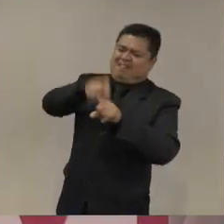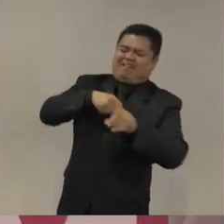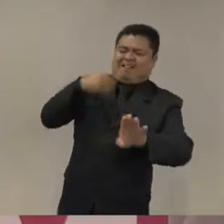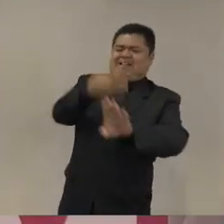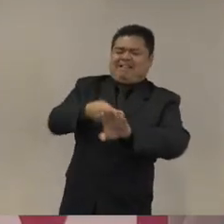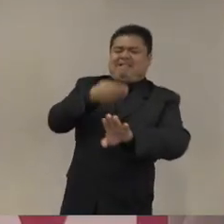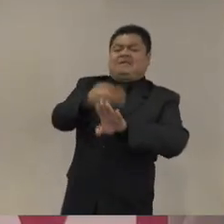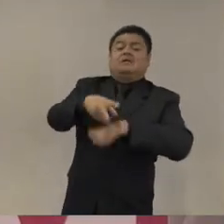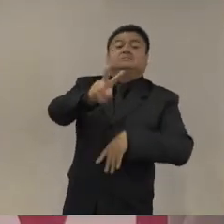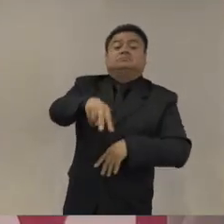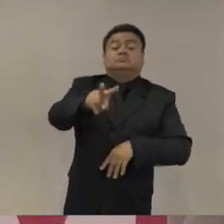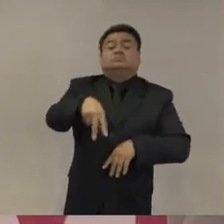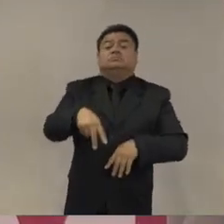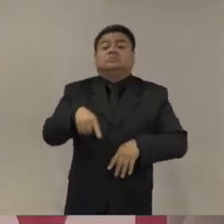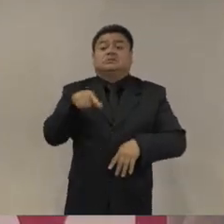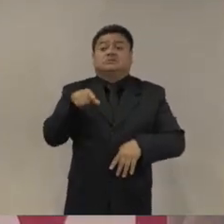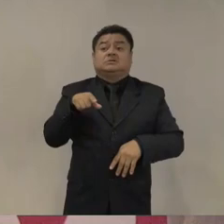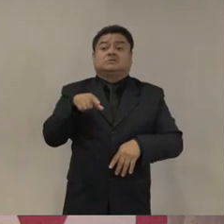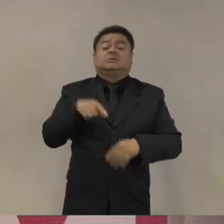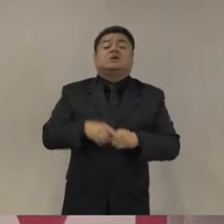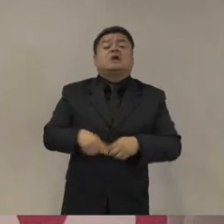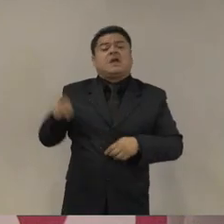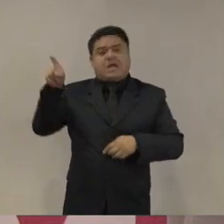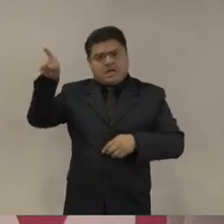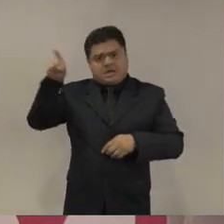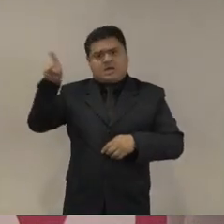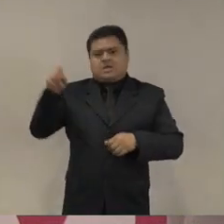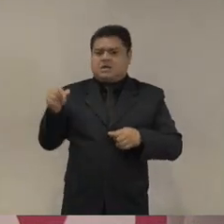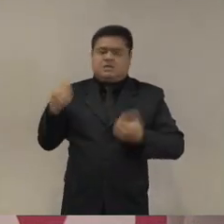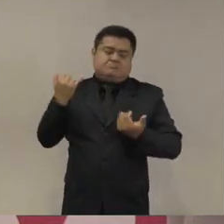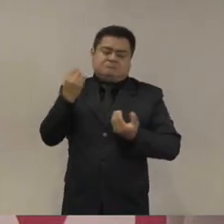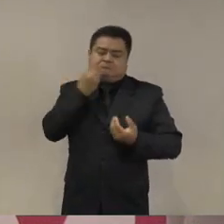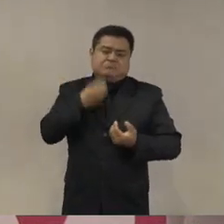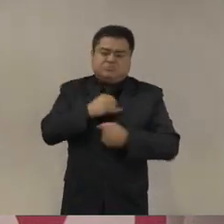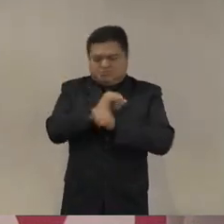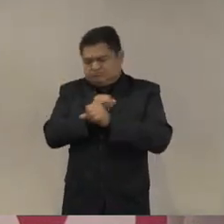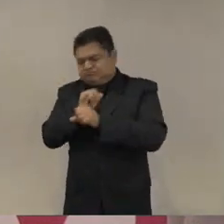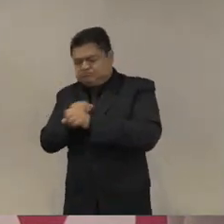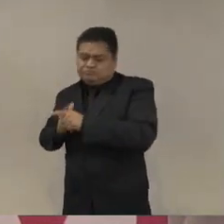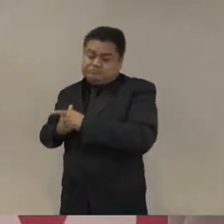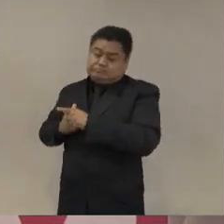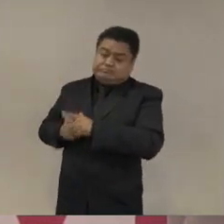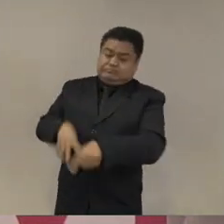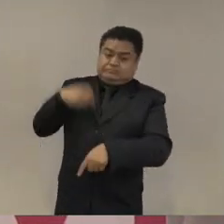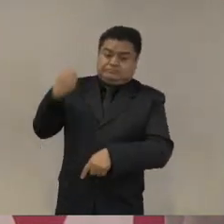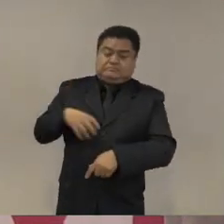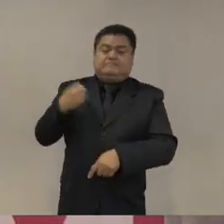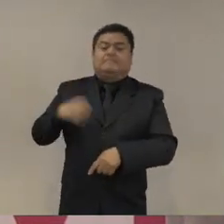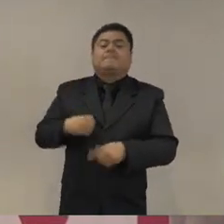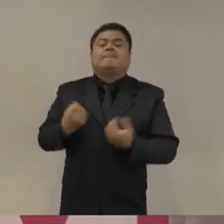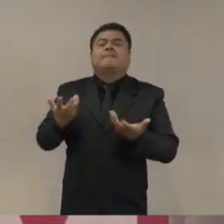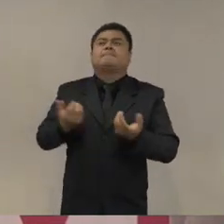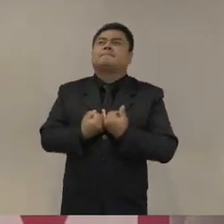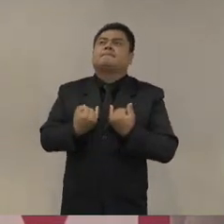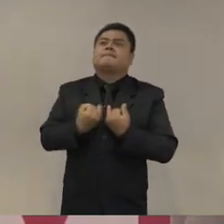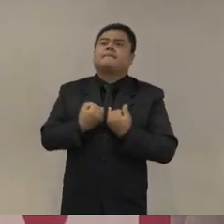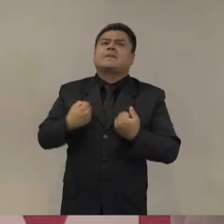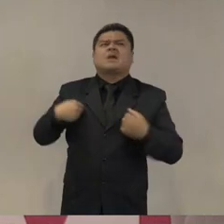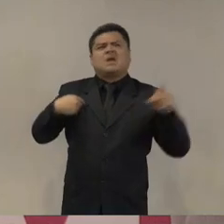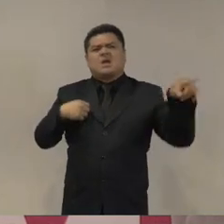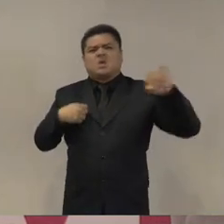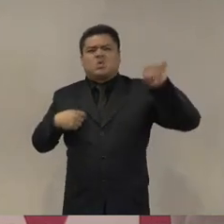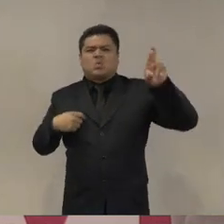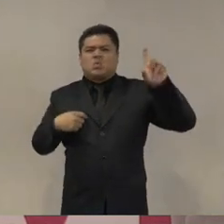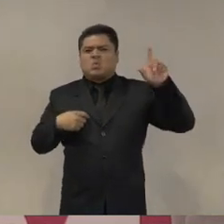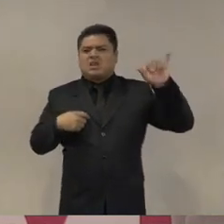entonces más allá de hablar de una acción política creo que yo iría un poco en el sentido de lo que Julián dijo